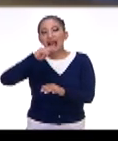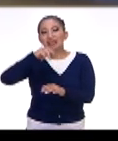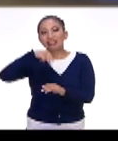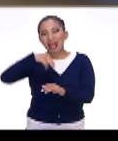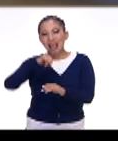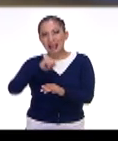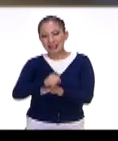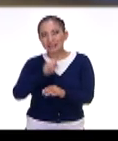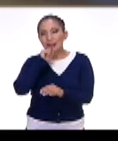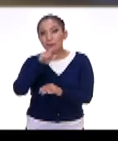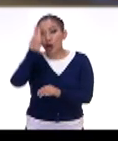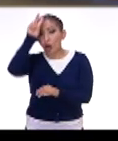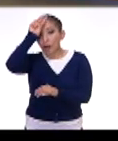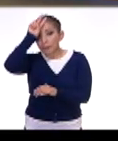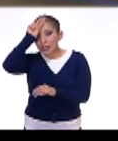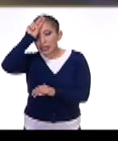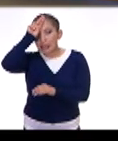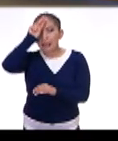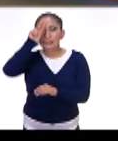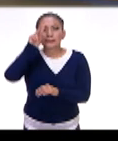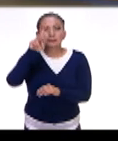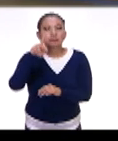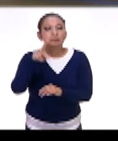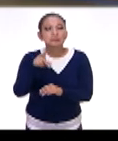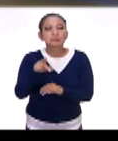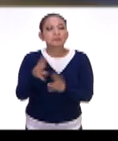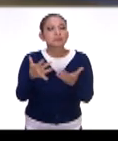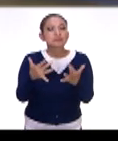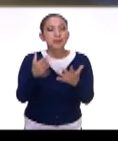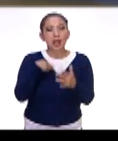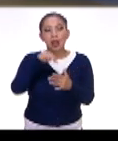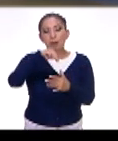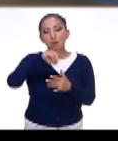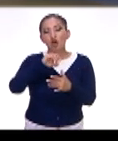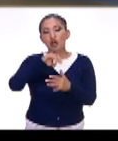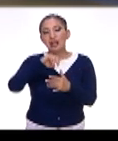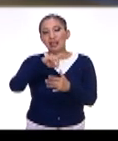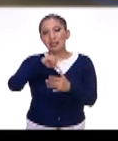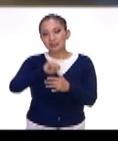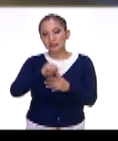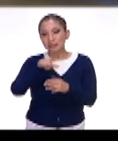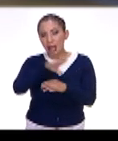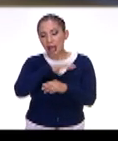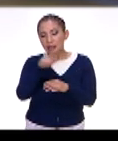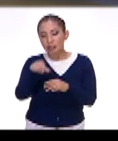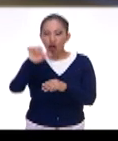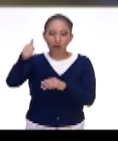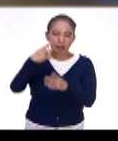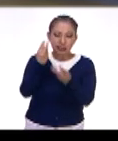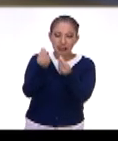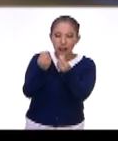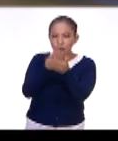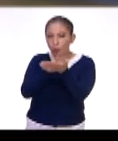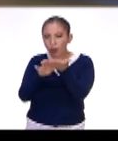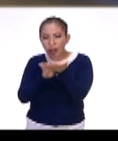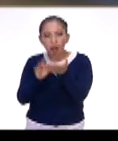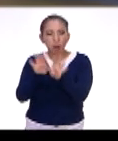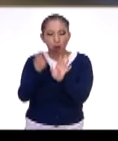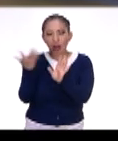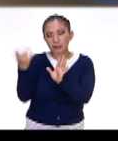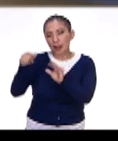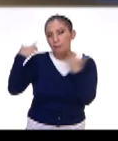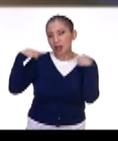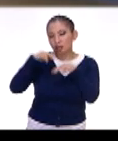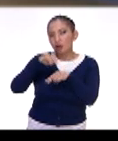las hormigas moleras que están ahí y sobre unas texturas y colores, como lo hacía